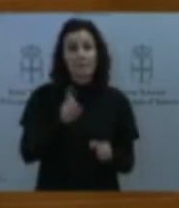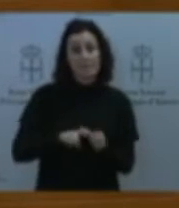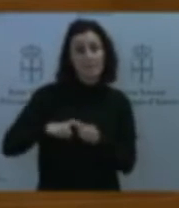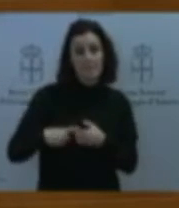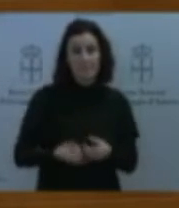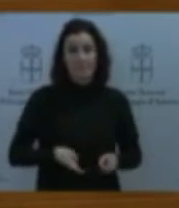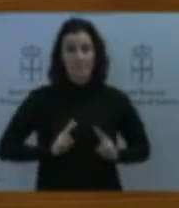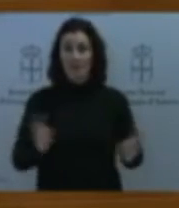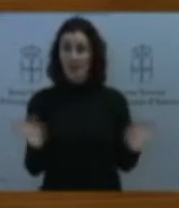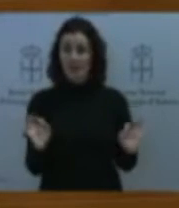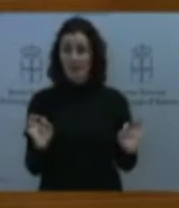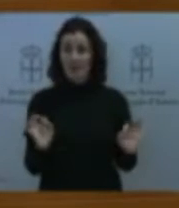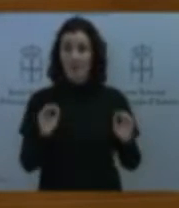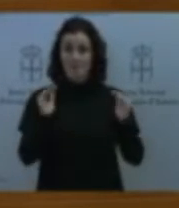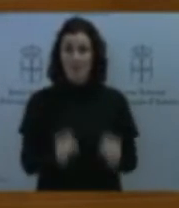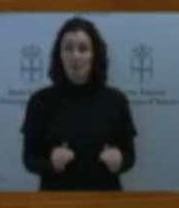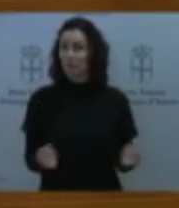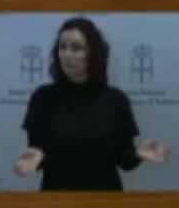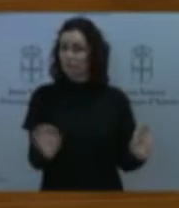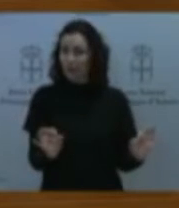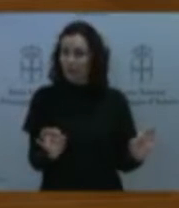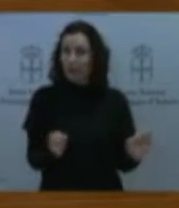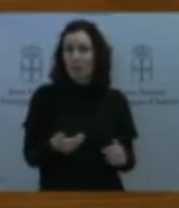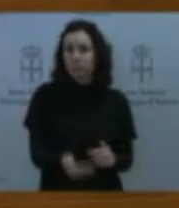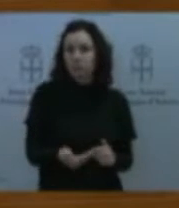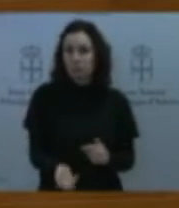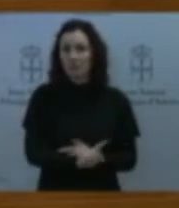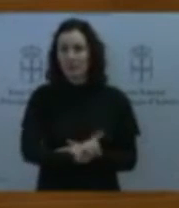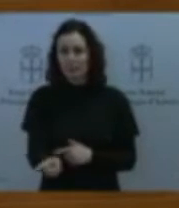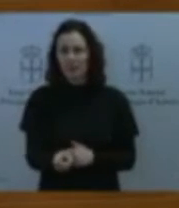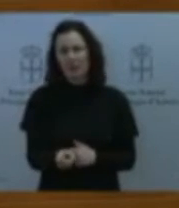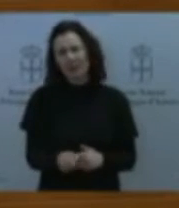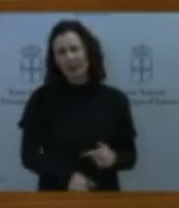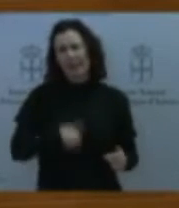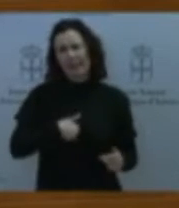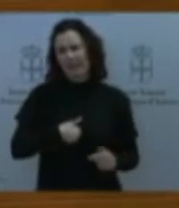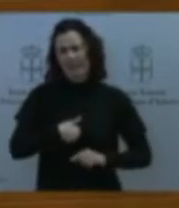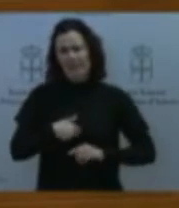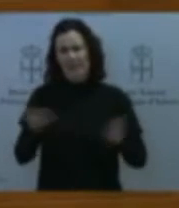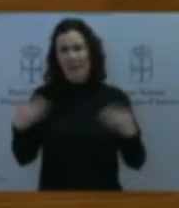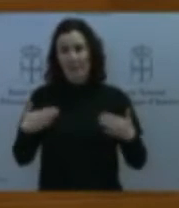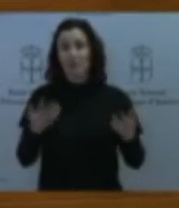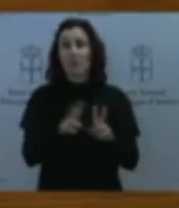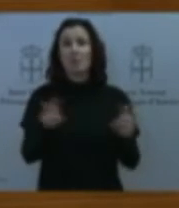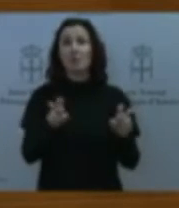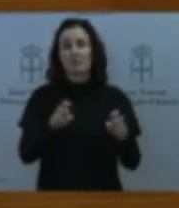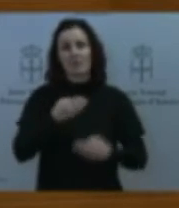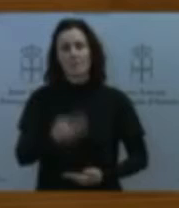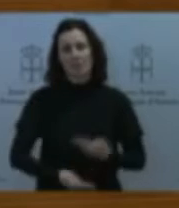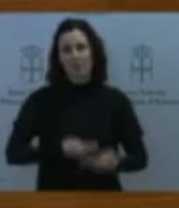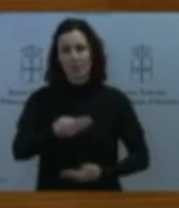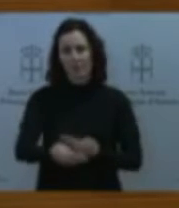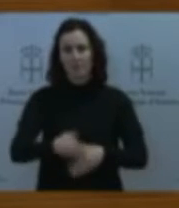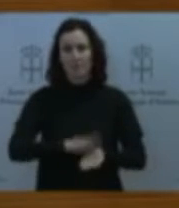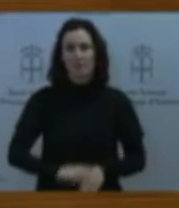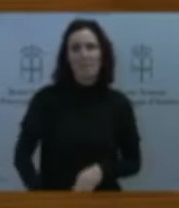minusvalora ni la soslaya es una cuestión de un procedimiento para la aprobación de un documento